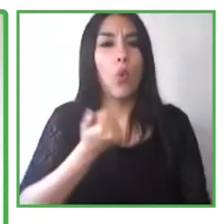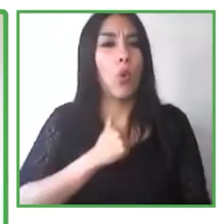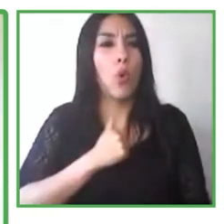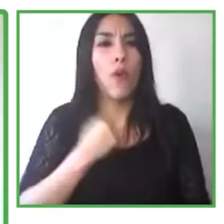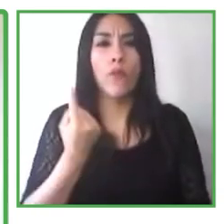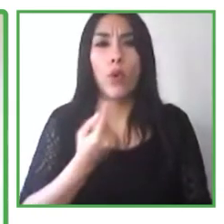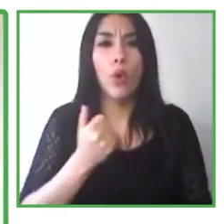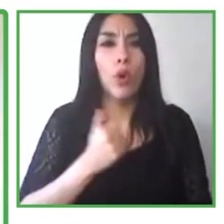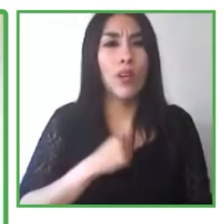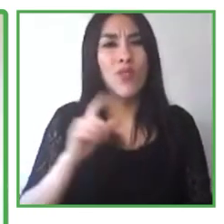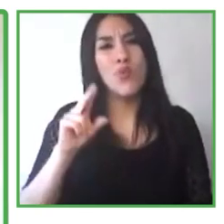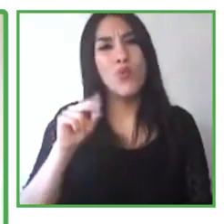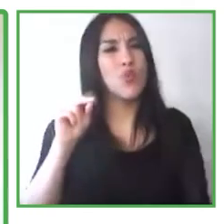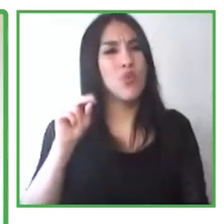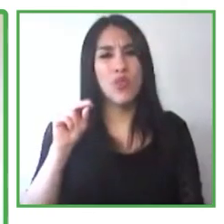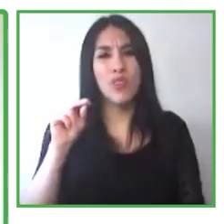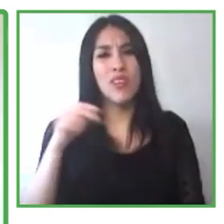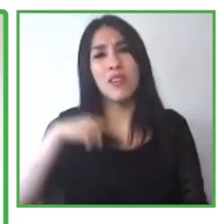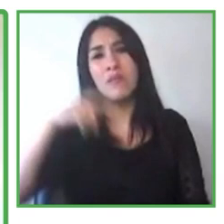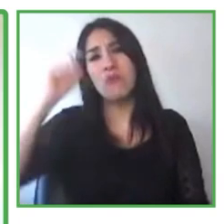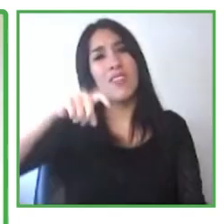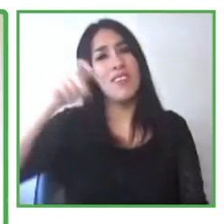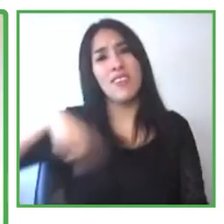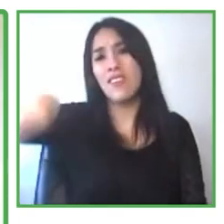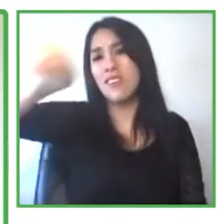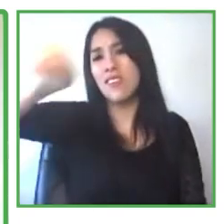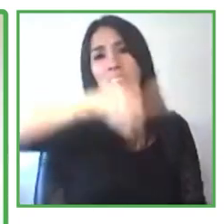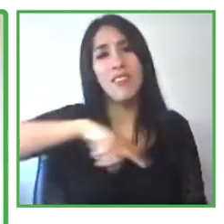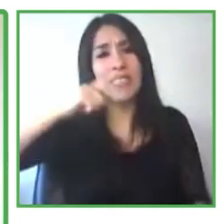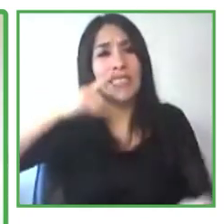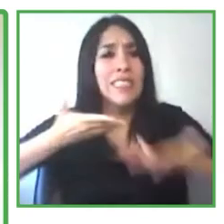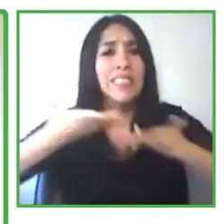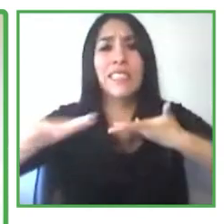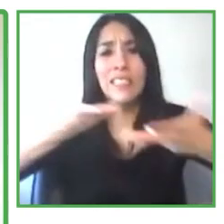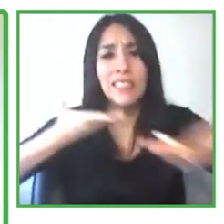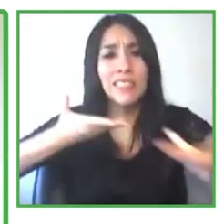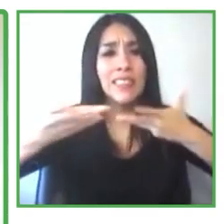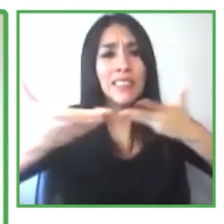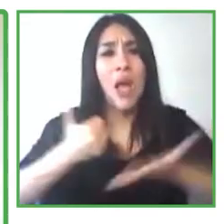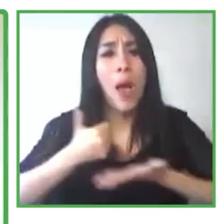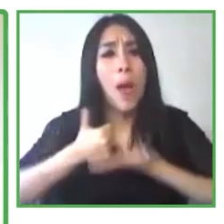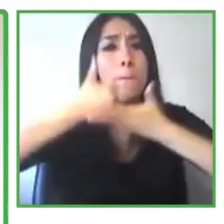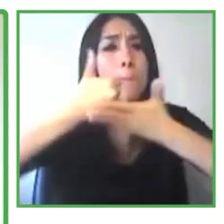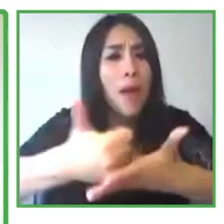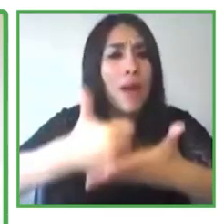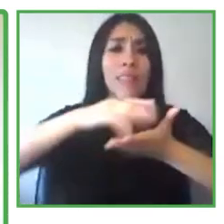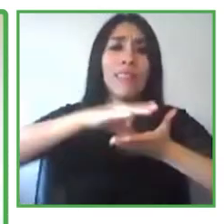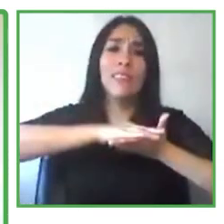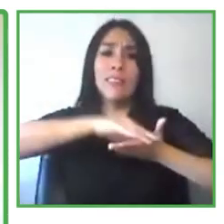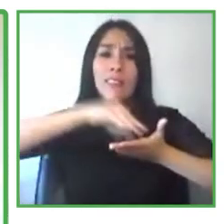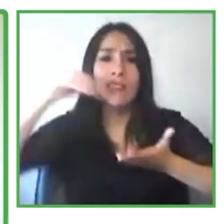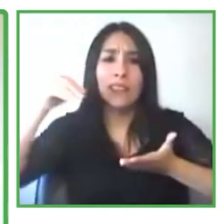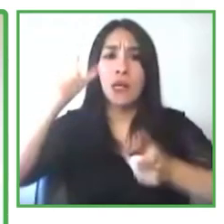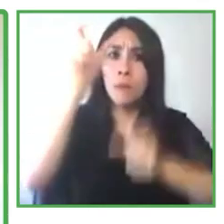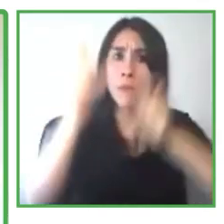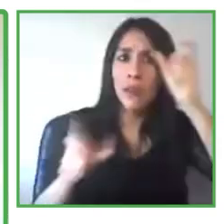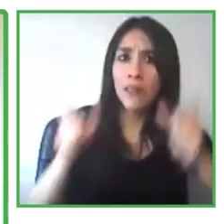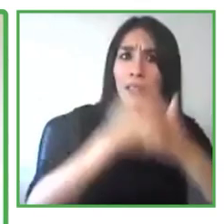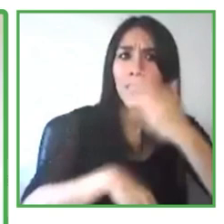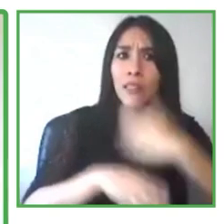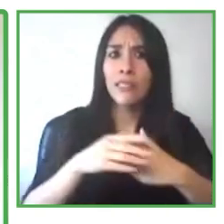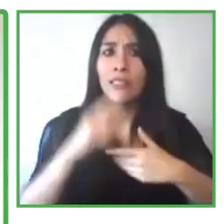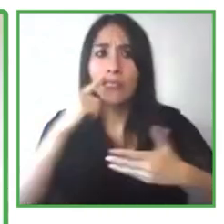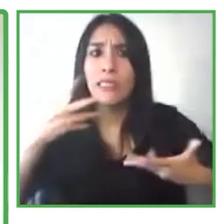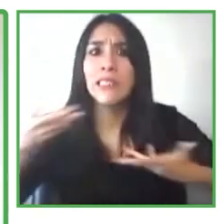acá, pero de manera muy importante tenemos que apalancar el expertise de las personas con discapacidades dentro y fuera de la empresa. Así es que les quiero pedir a